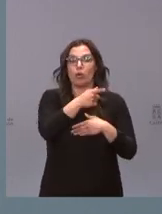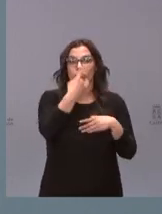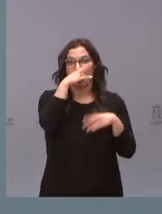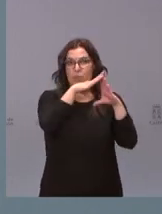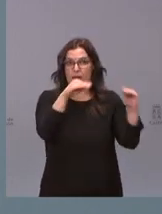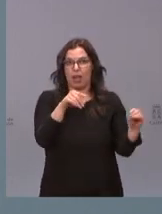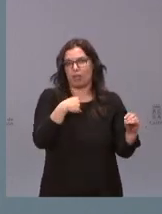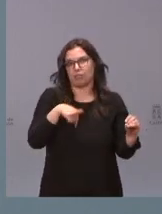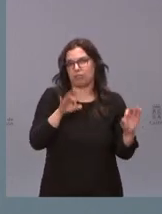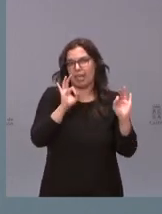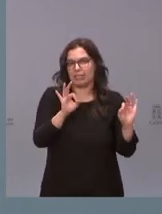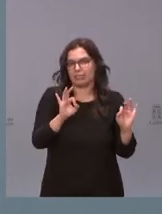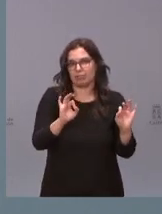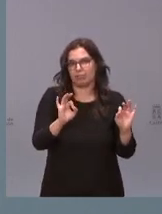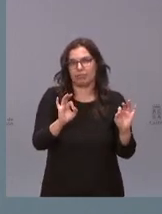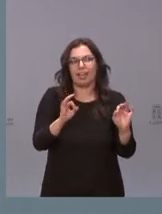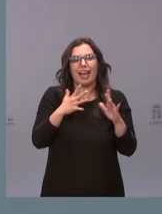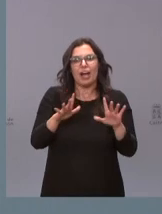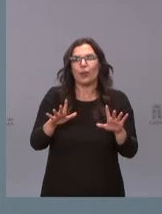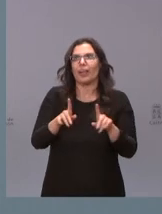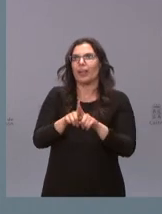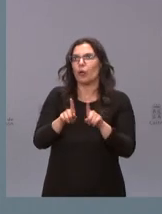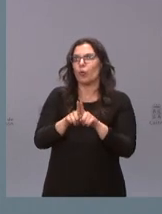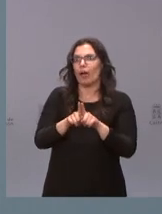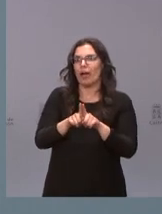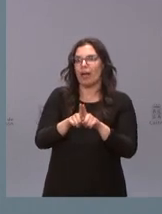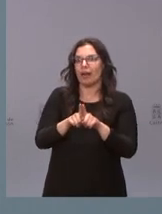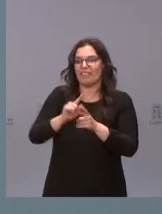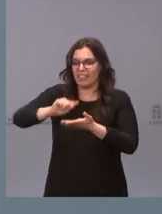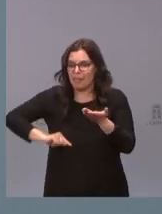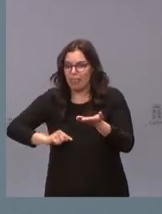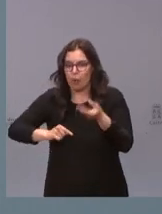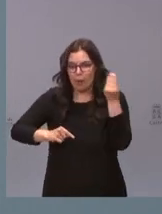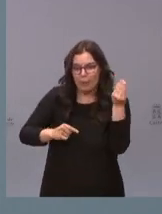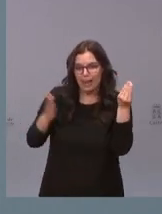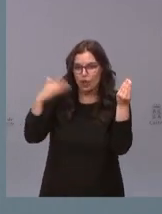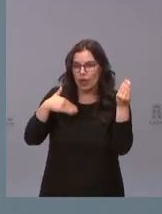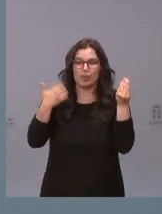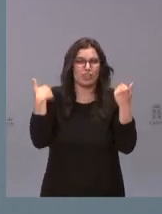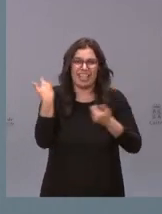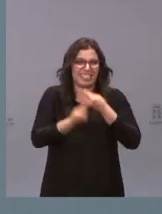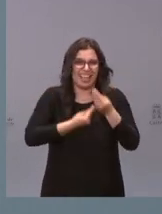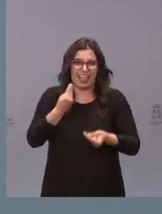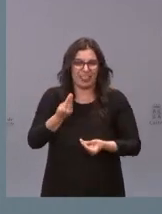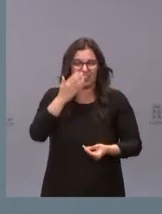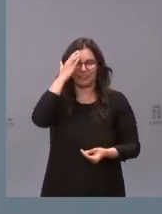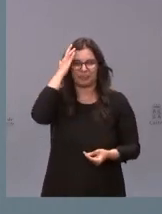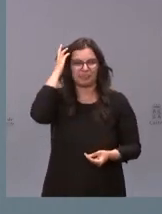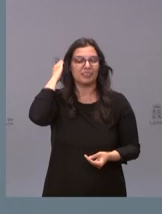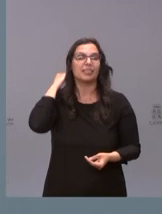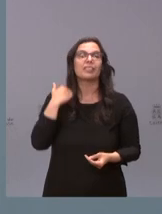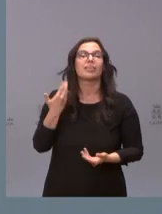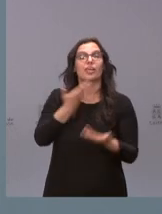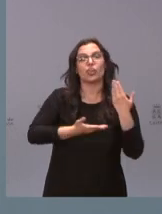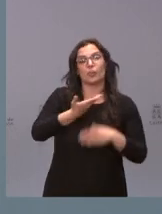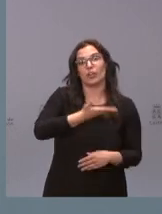ya un hecho aunque todavía a lo mejor no se haya firmado un papel pero ya es un hecho y la colaboración con el resto